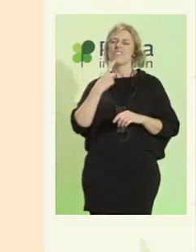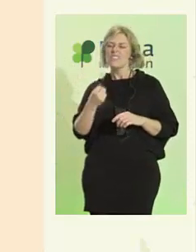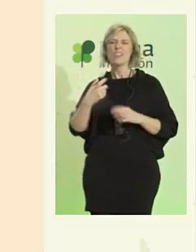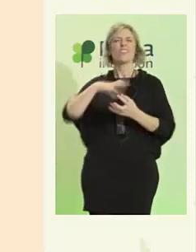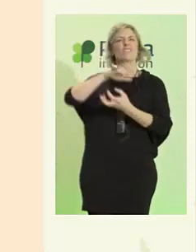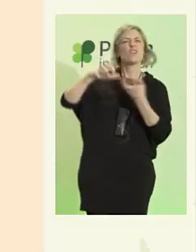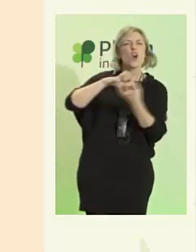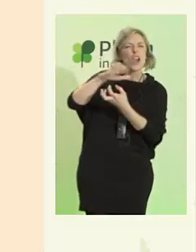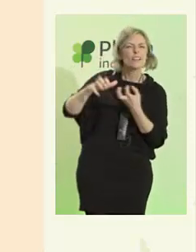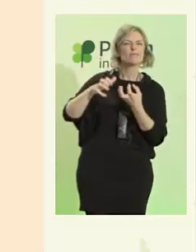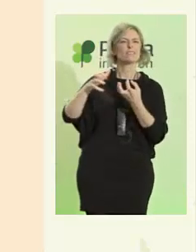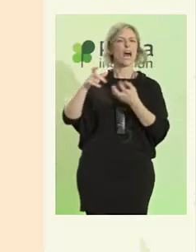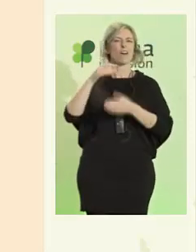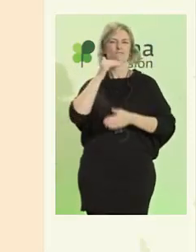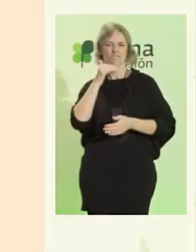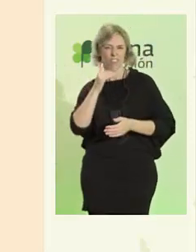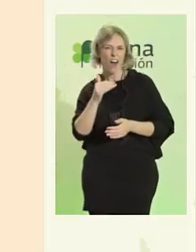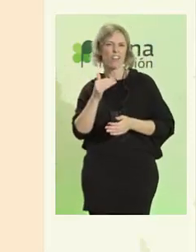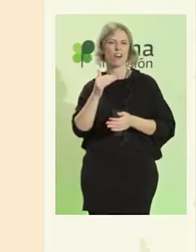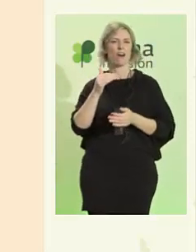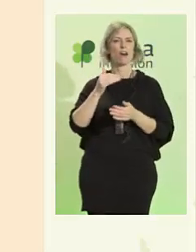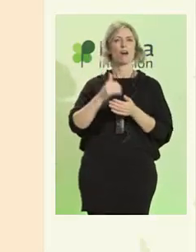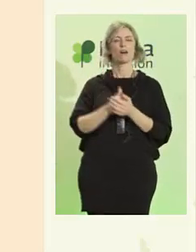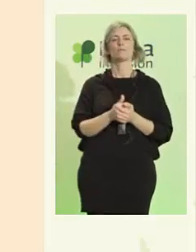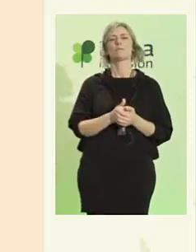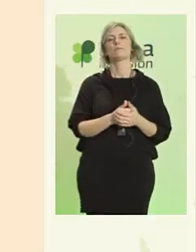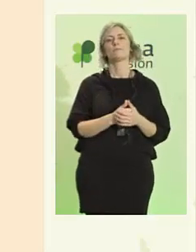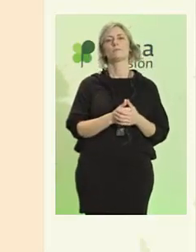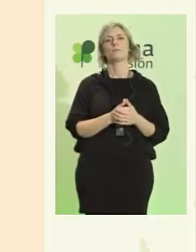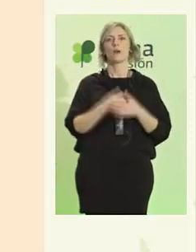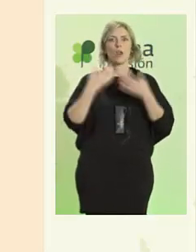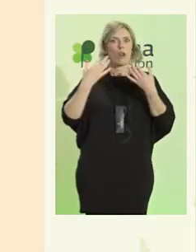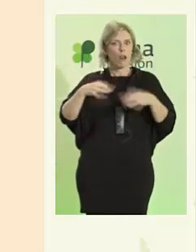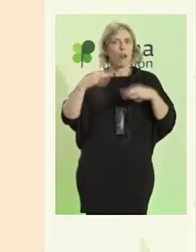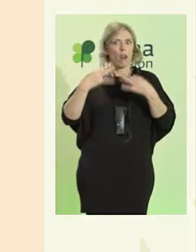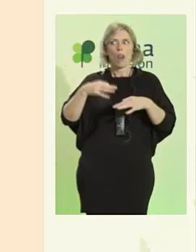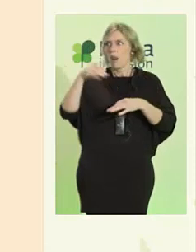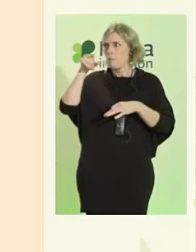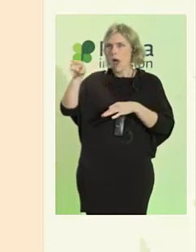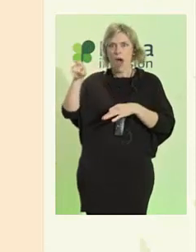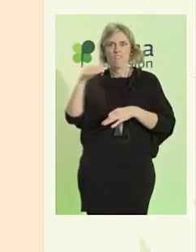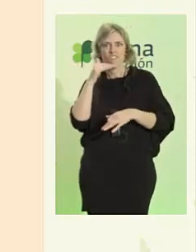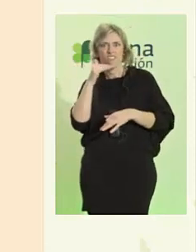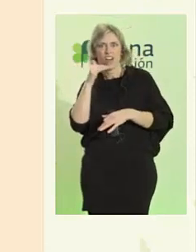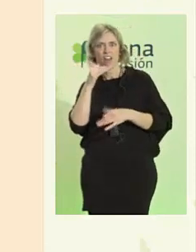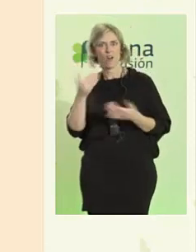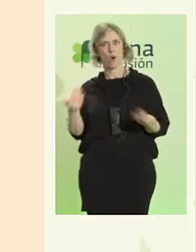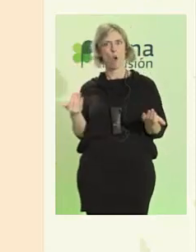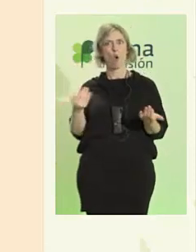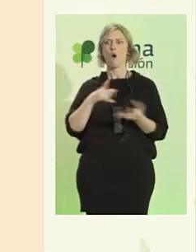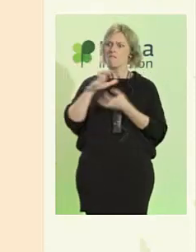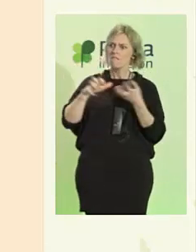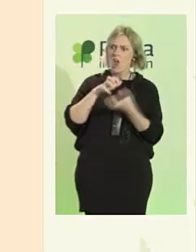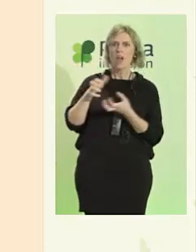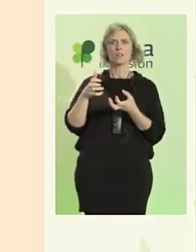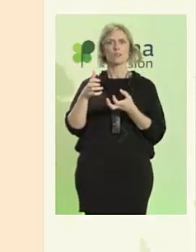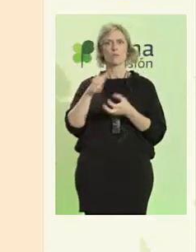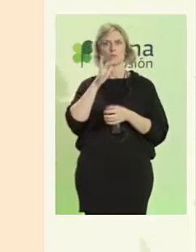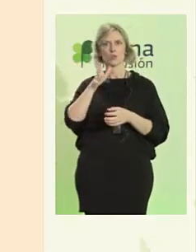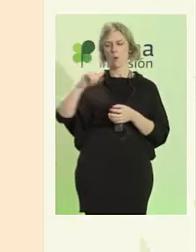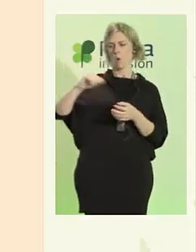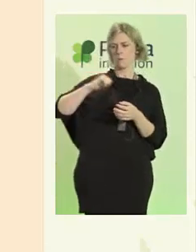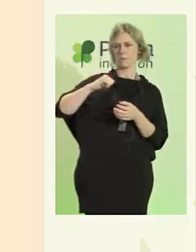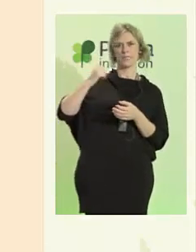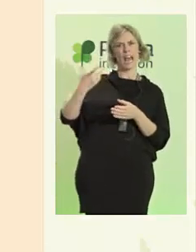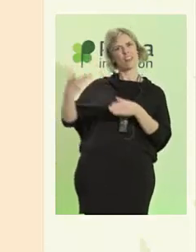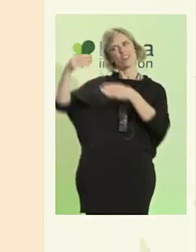personas enfadadas. Y normal que fuera violento y que estuviera enfadado, porque estaba en una institución que